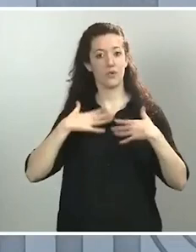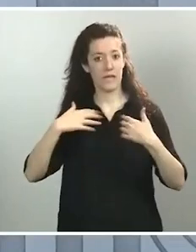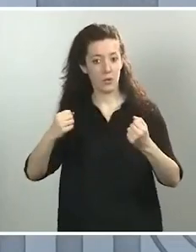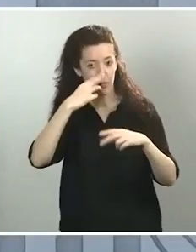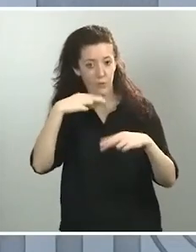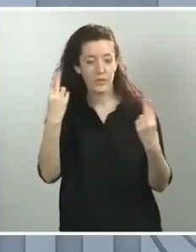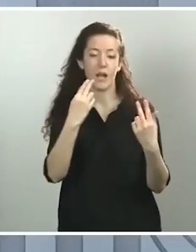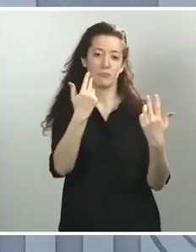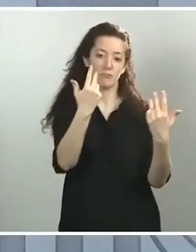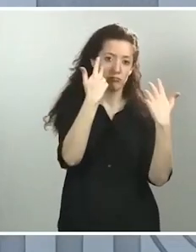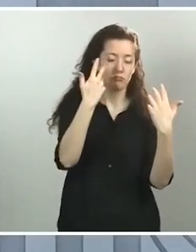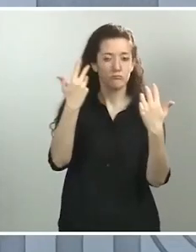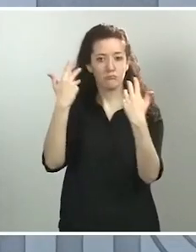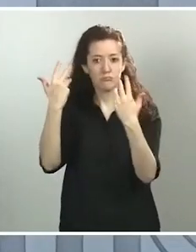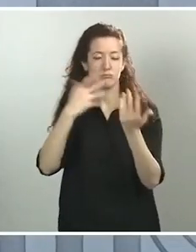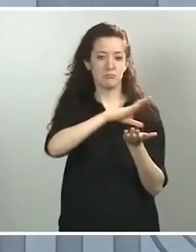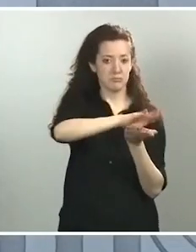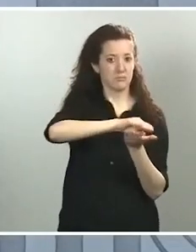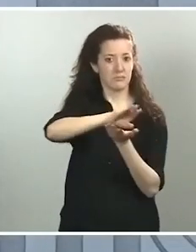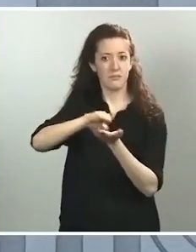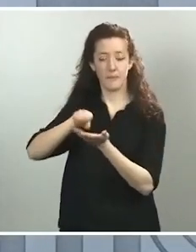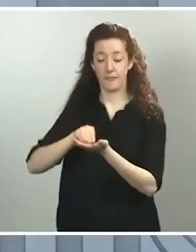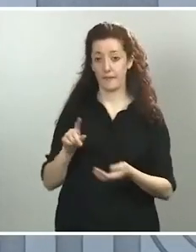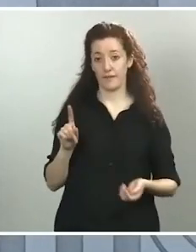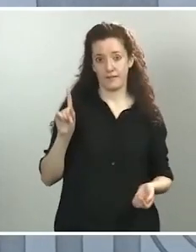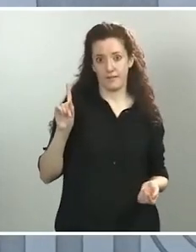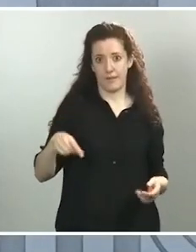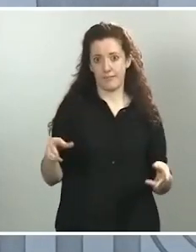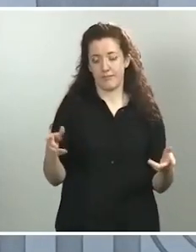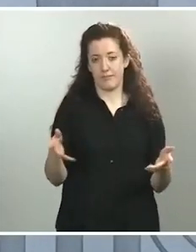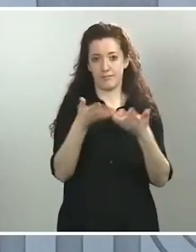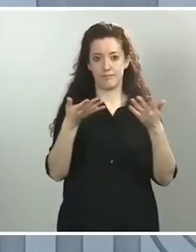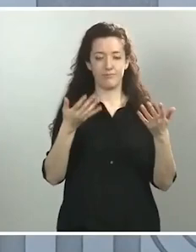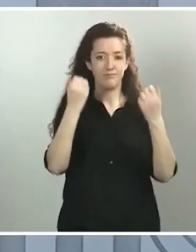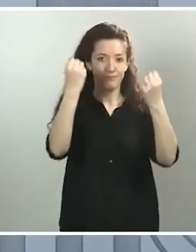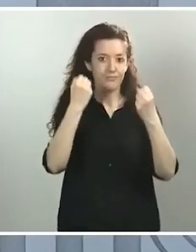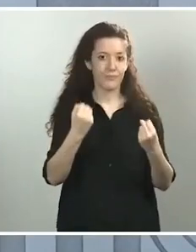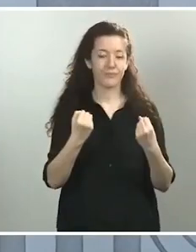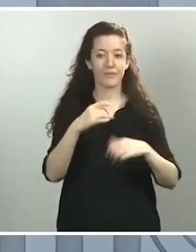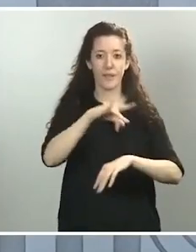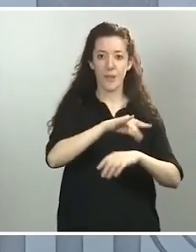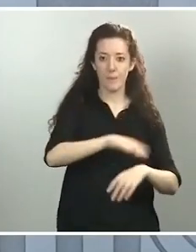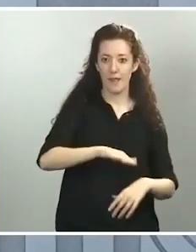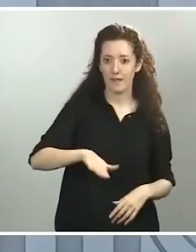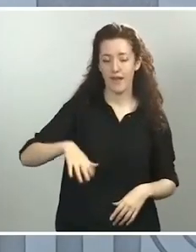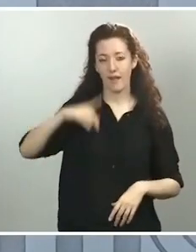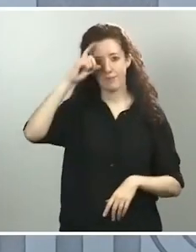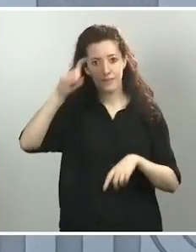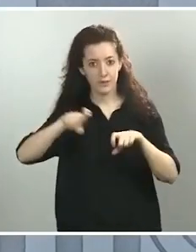escuchando a todo un conjunto de sociedades de pediatría, de psicología, organizaciones infantiles,